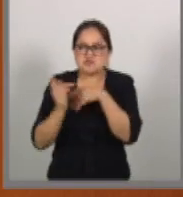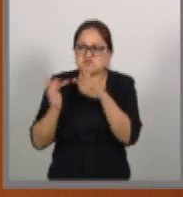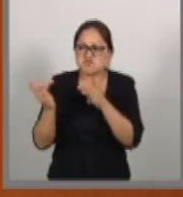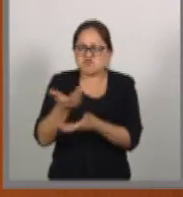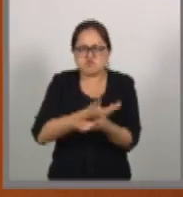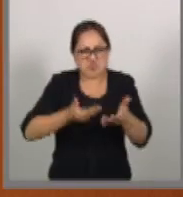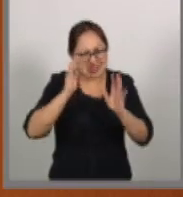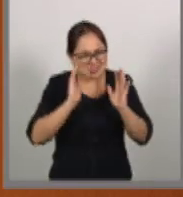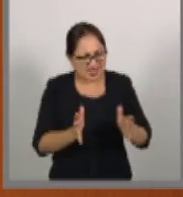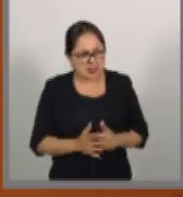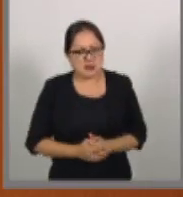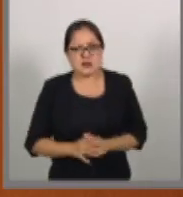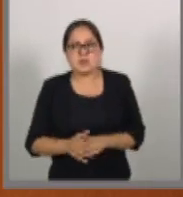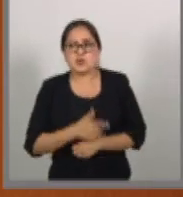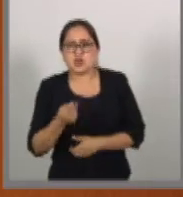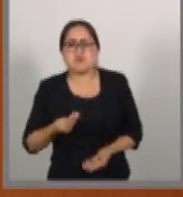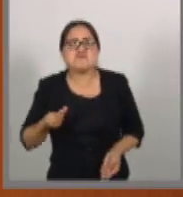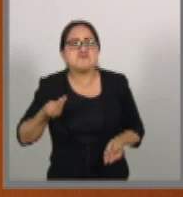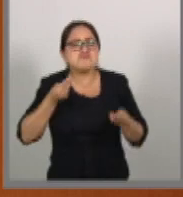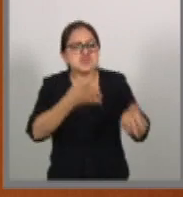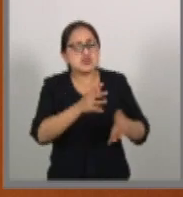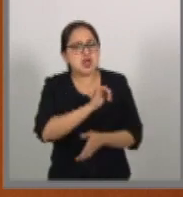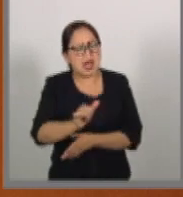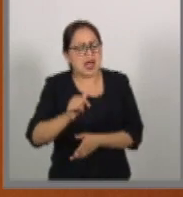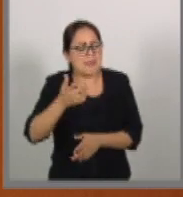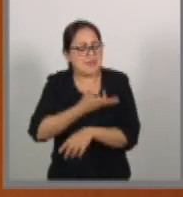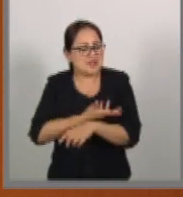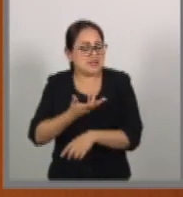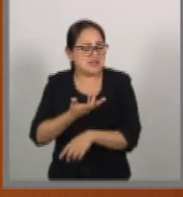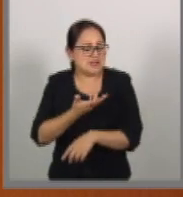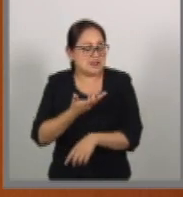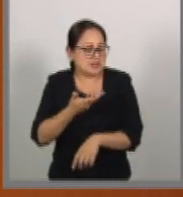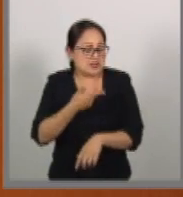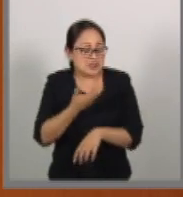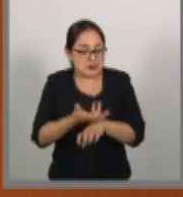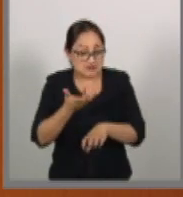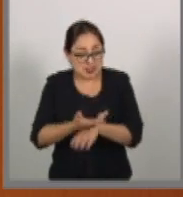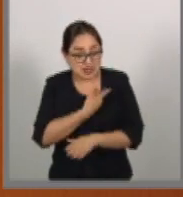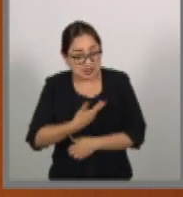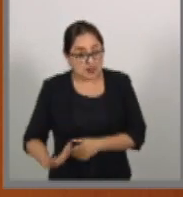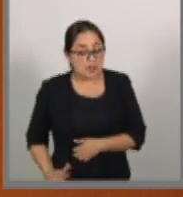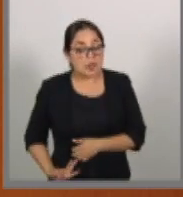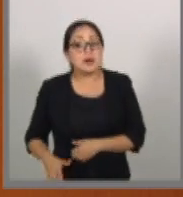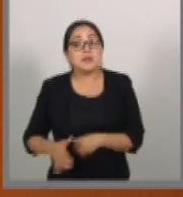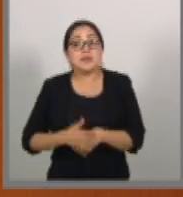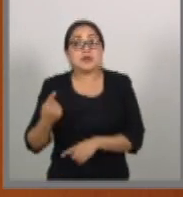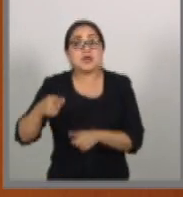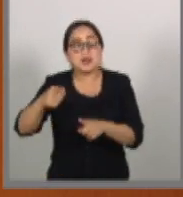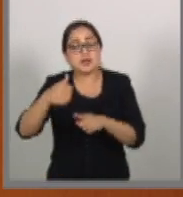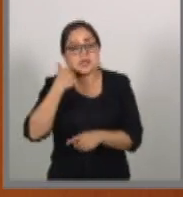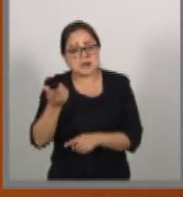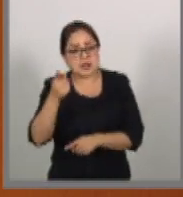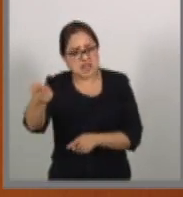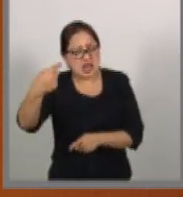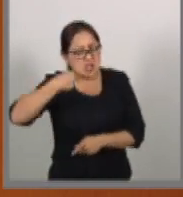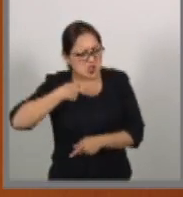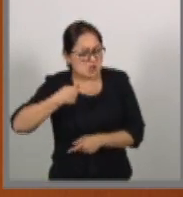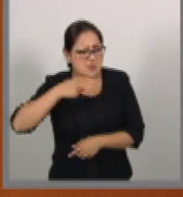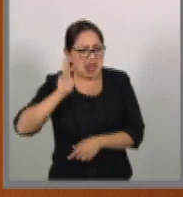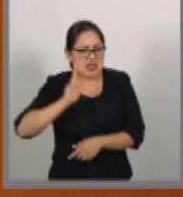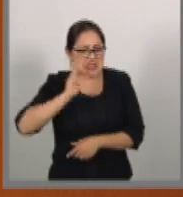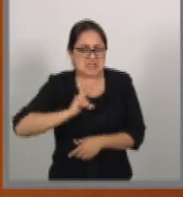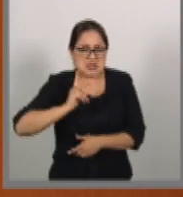¿Por qué le regalamos esta jugada a Trump? ¿Por qué le facilitamos que nos tenga amenazados